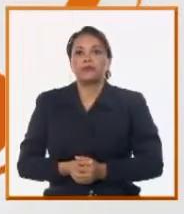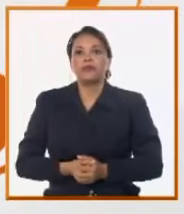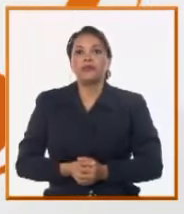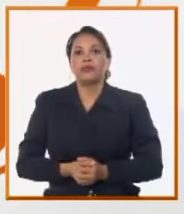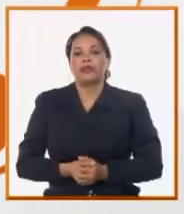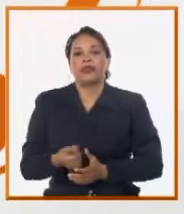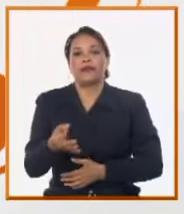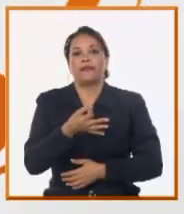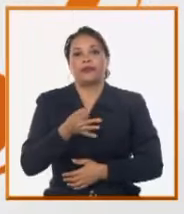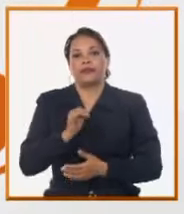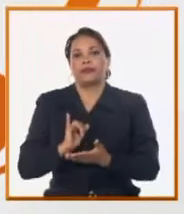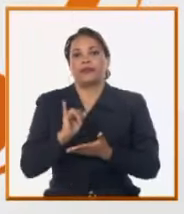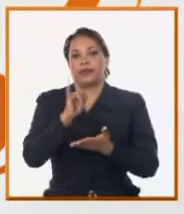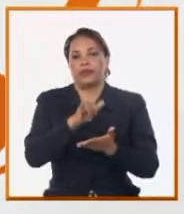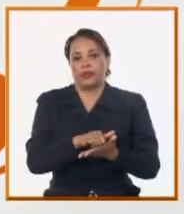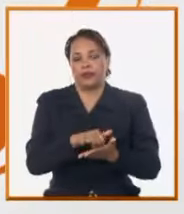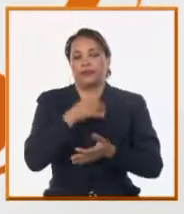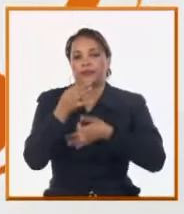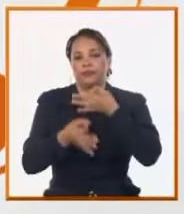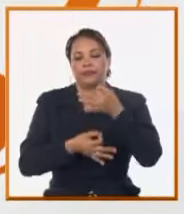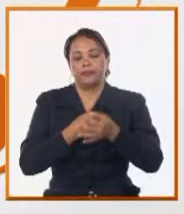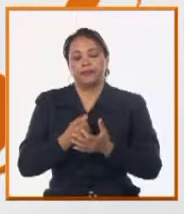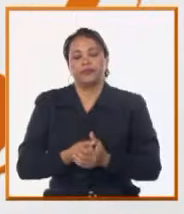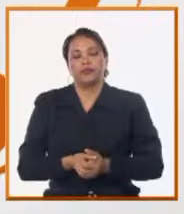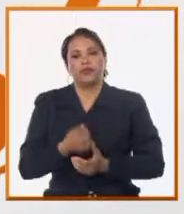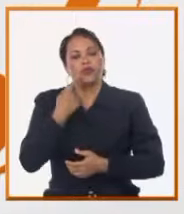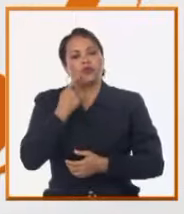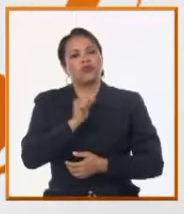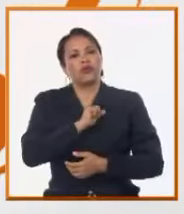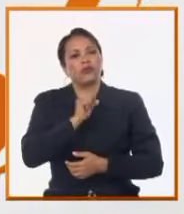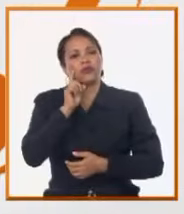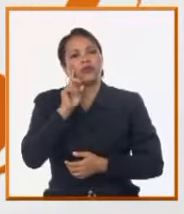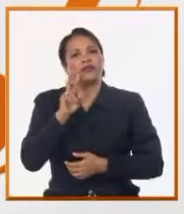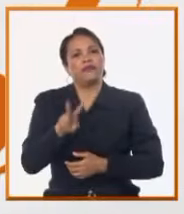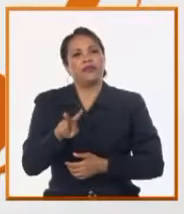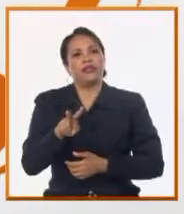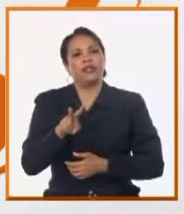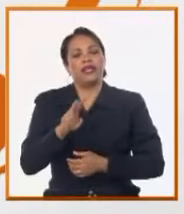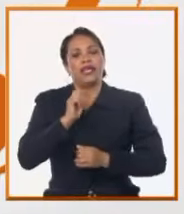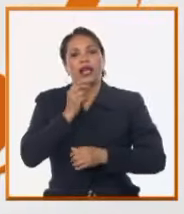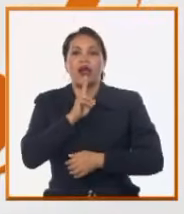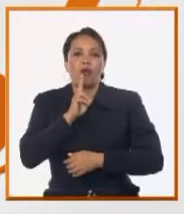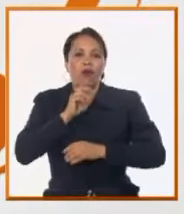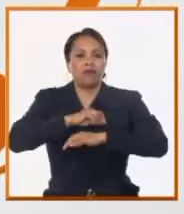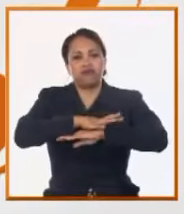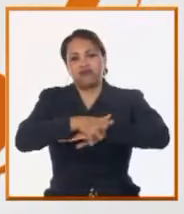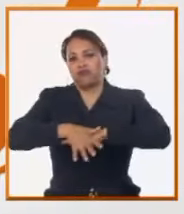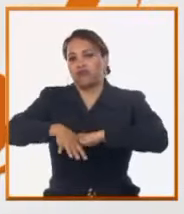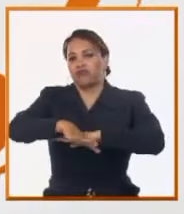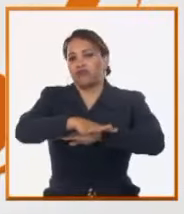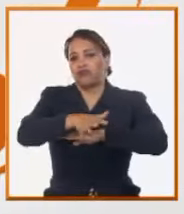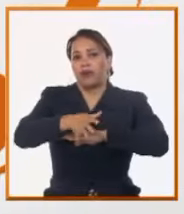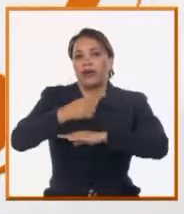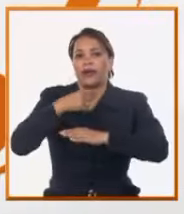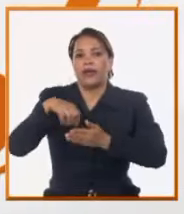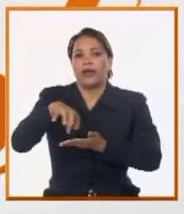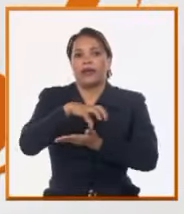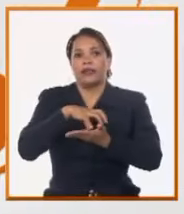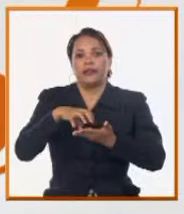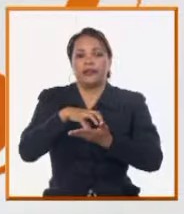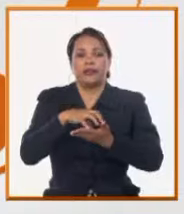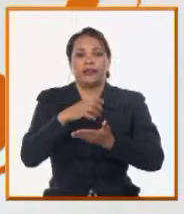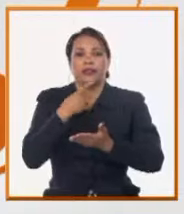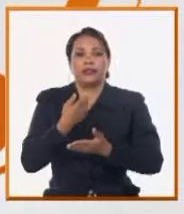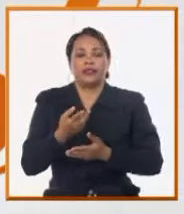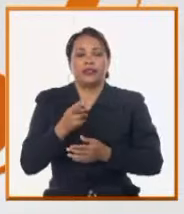de aquí del municipio de Bollero, yo quisiera que usted viera los salideros que hay aquí en este reparto, en el reparto,